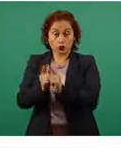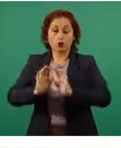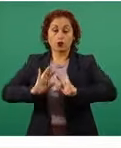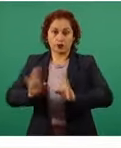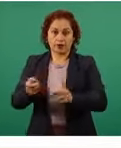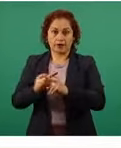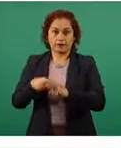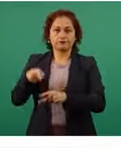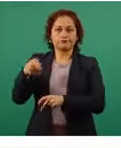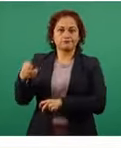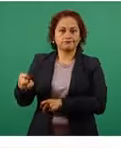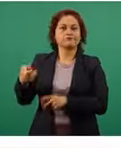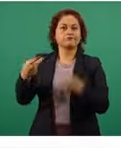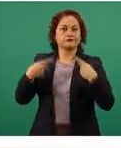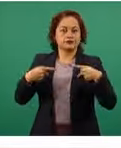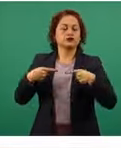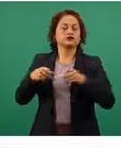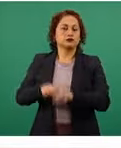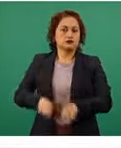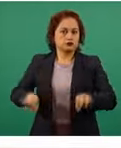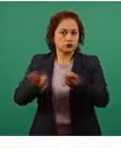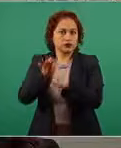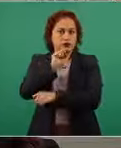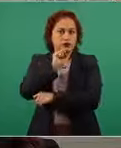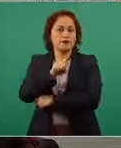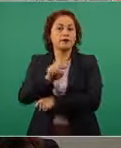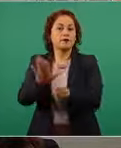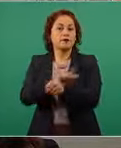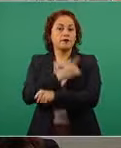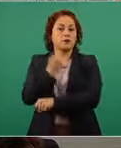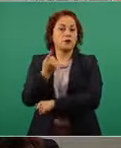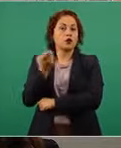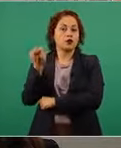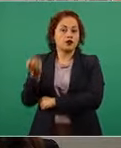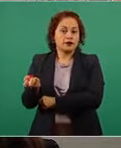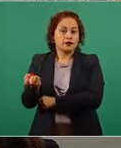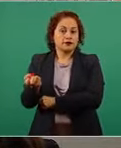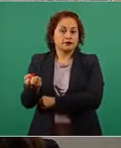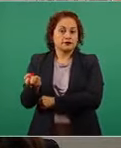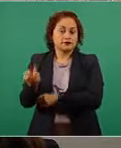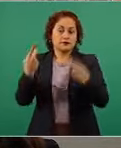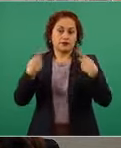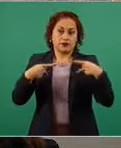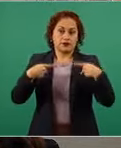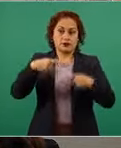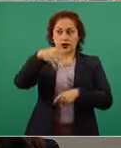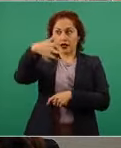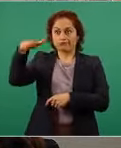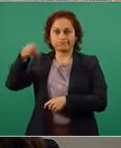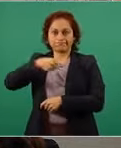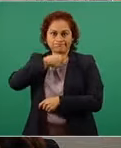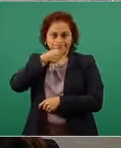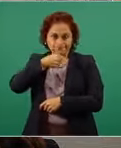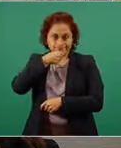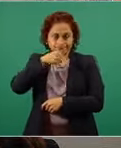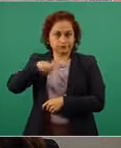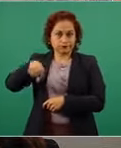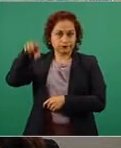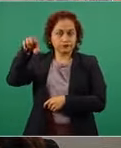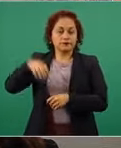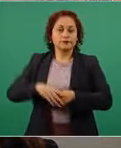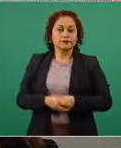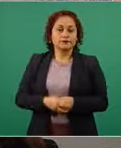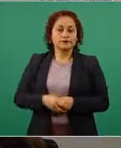porque en él hemos enfocado la necesidad, están los adultos mayores y de esto tenemos un